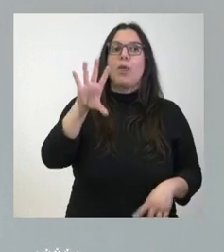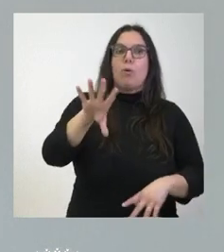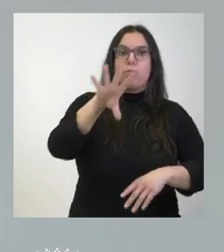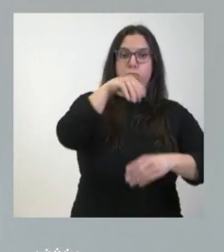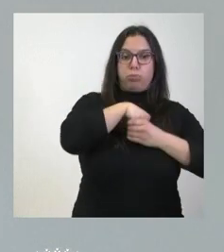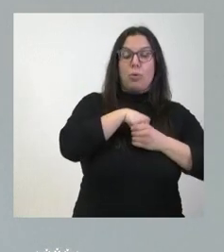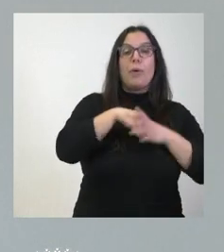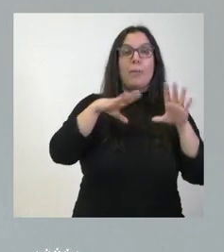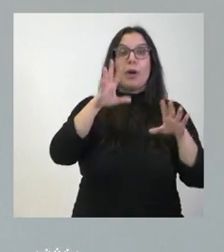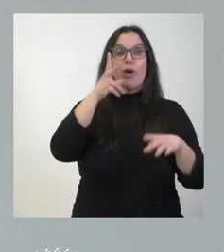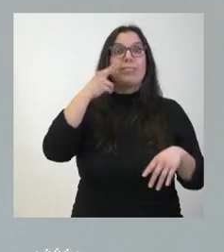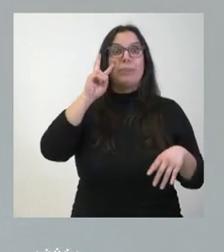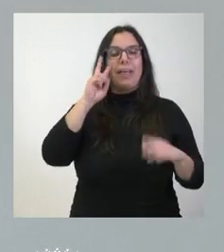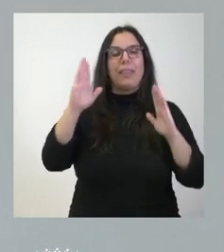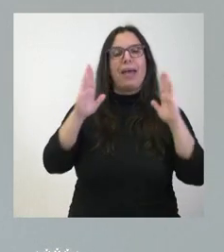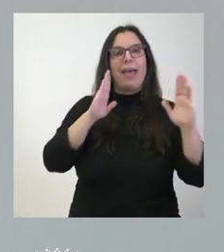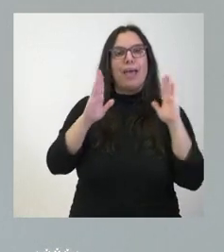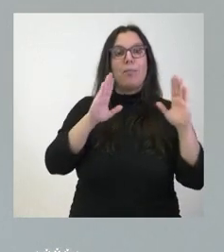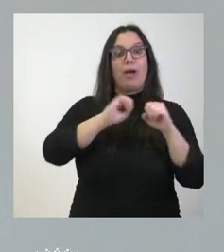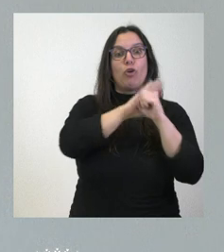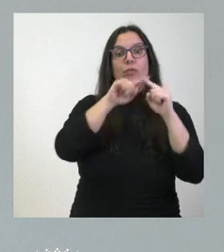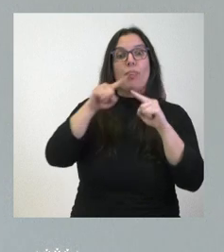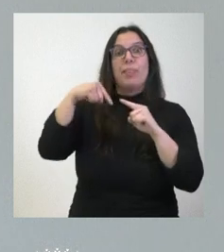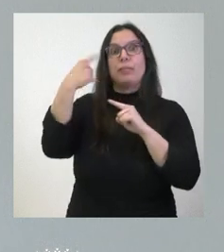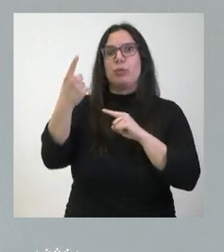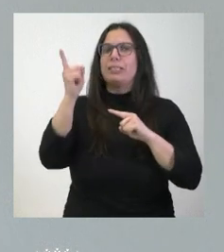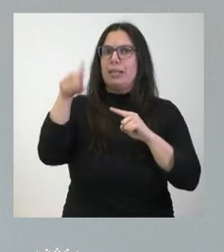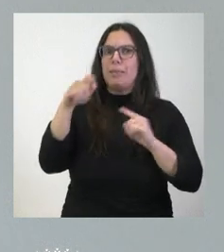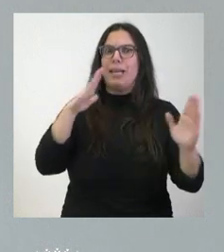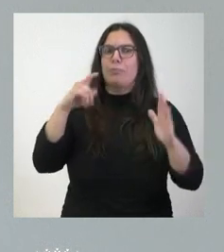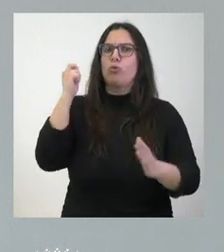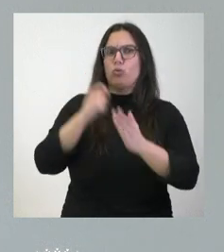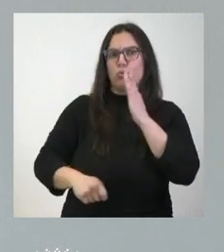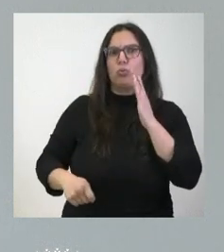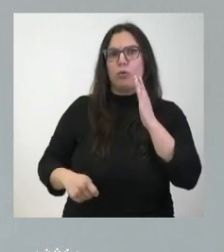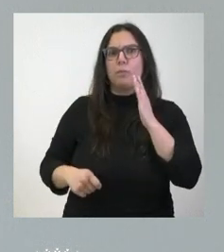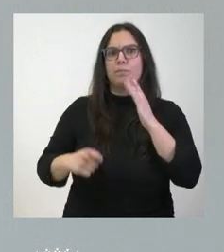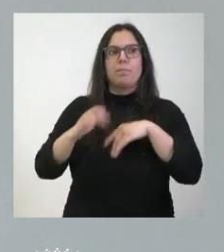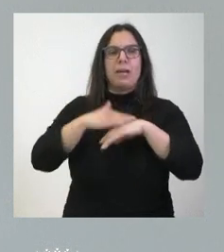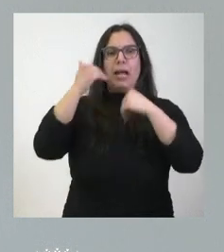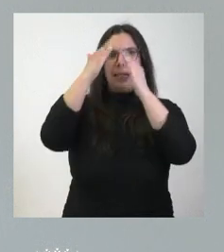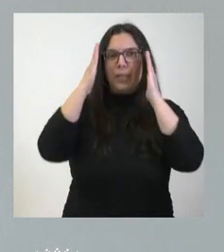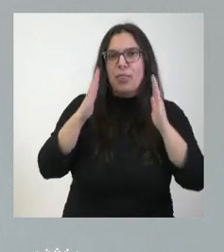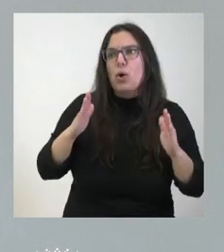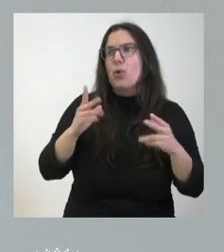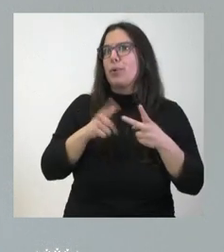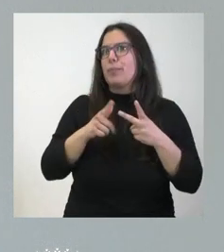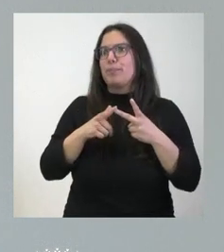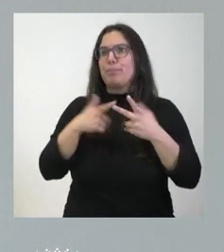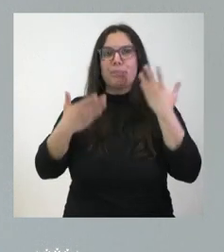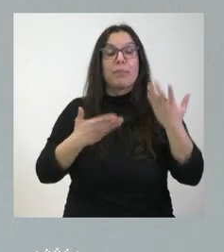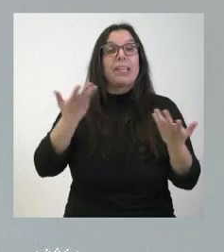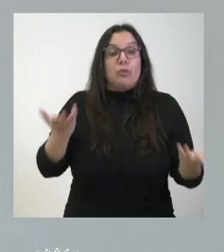pospandemia en el ámbito sanitario es un periodo también muy exigente desde el punto de vista de la asistencia y que